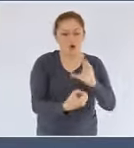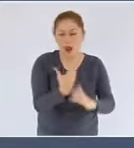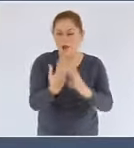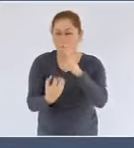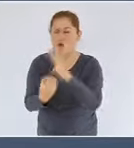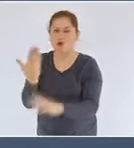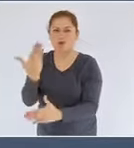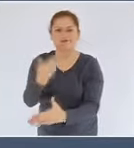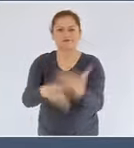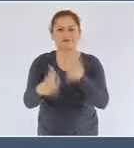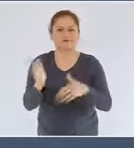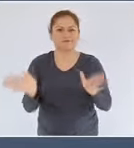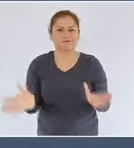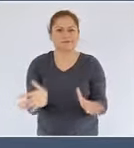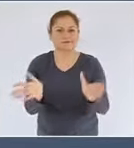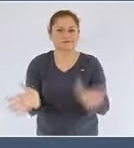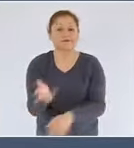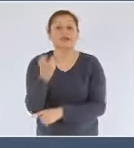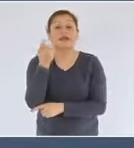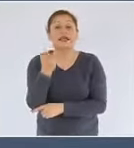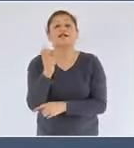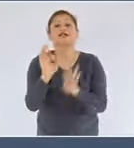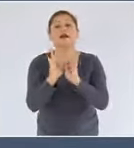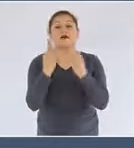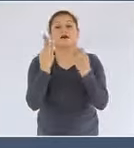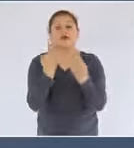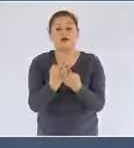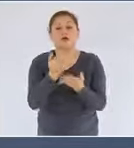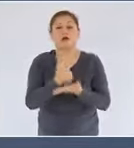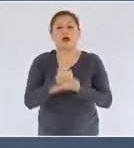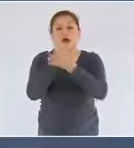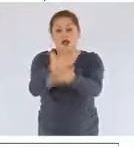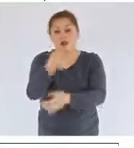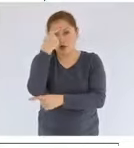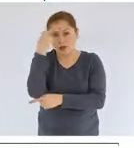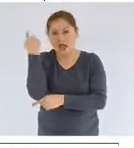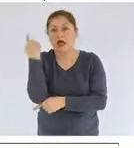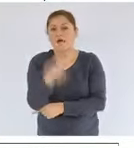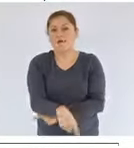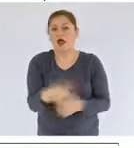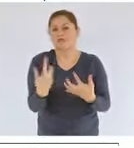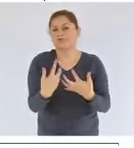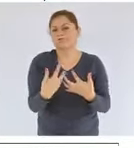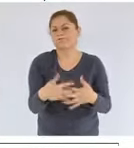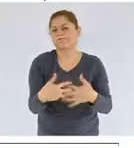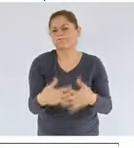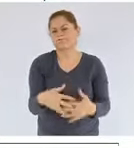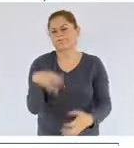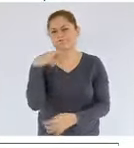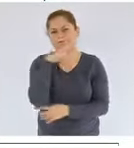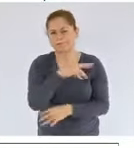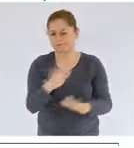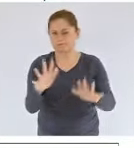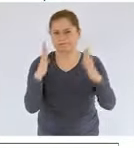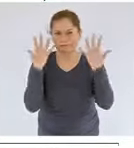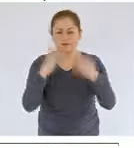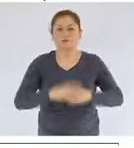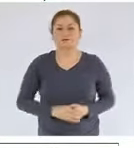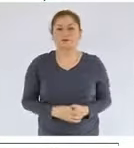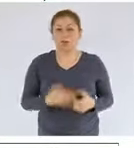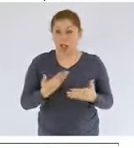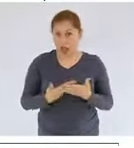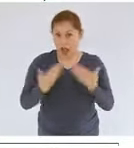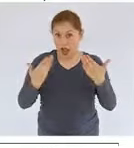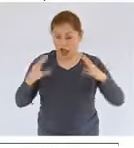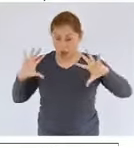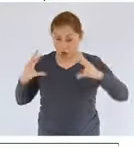estrategia ha permitido incorporar producción de manera más rápida. Al día de hoy, la producción